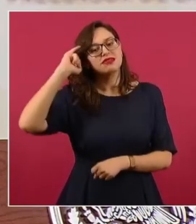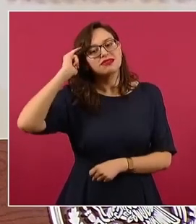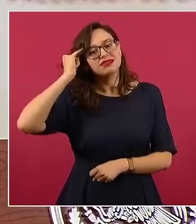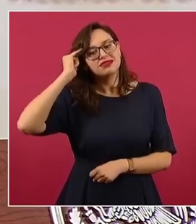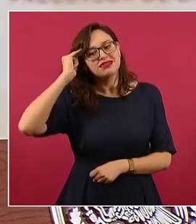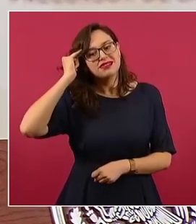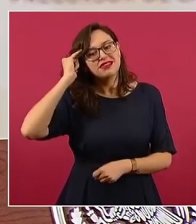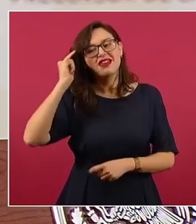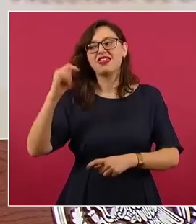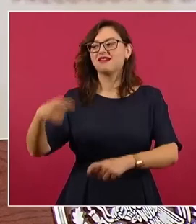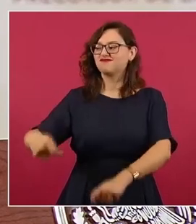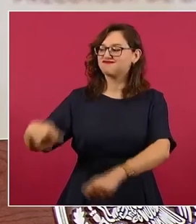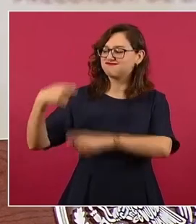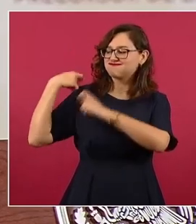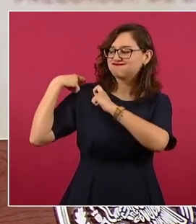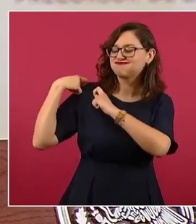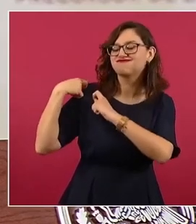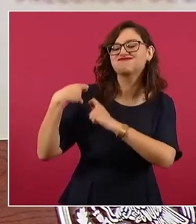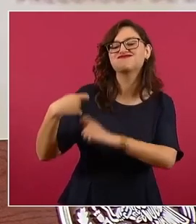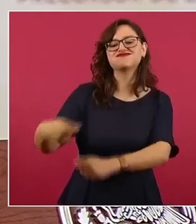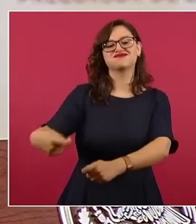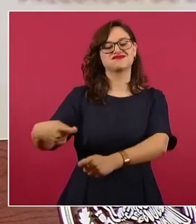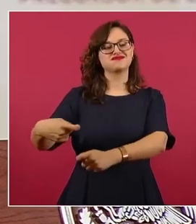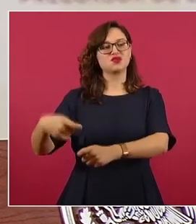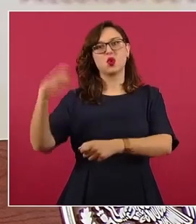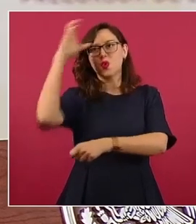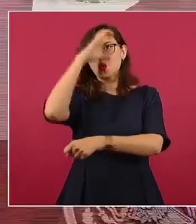México, afortunadamente, es un mosaico cultural.